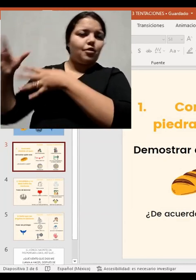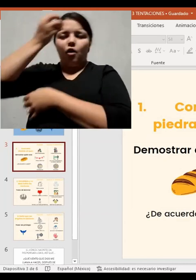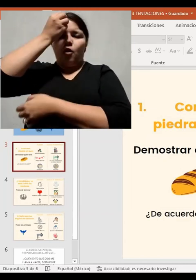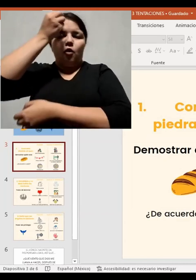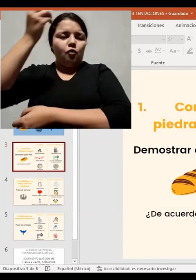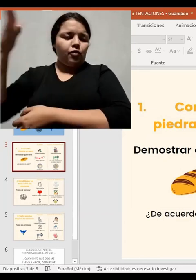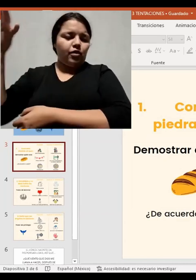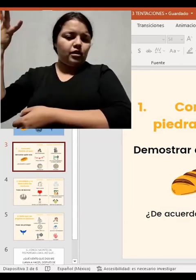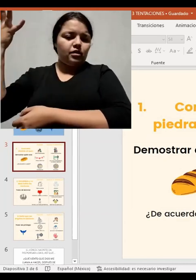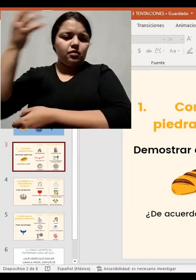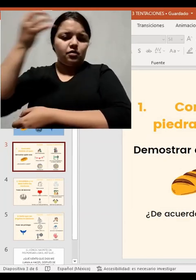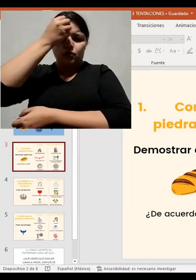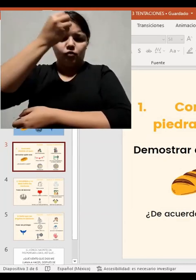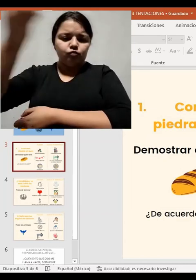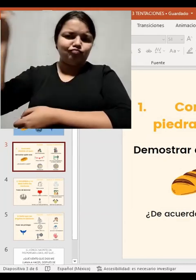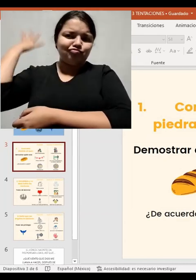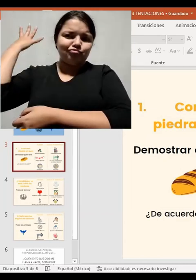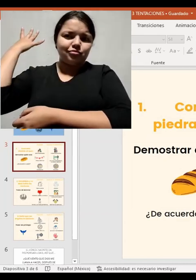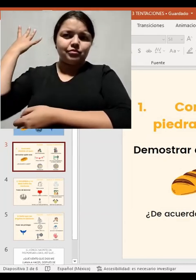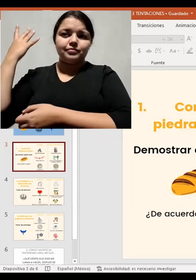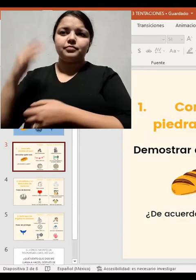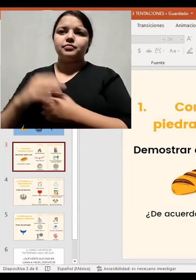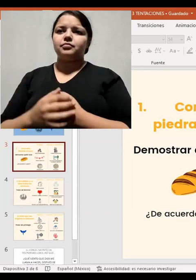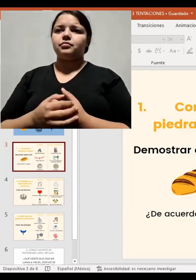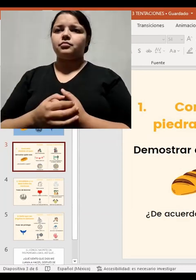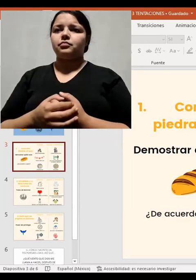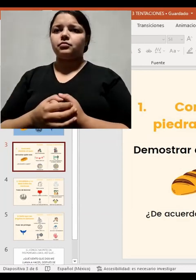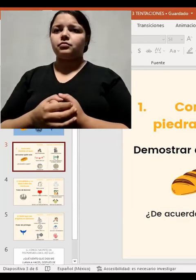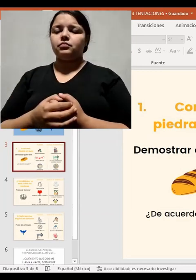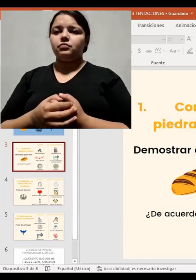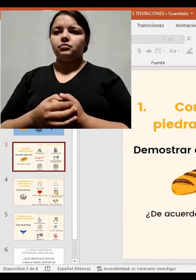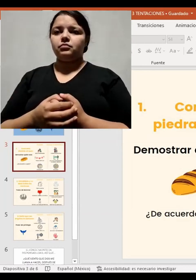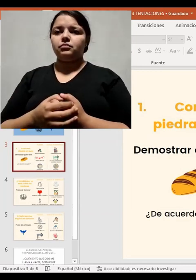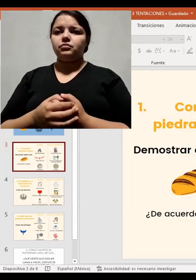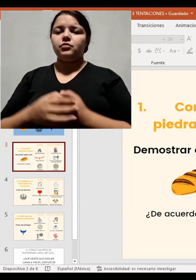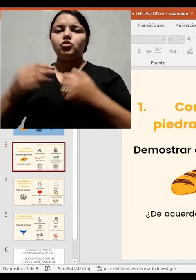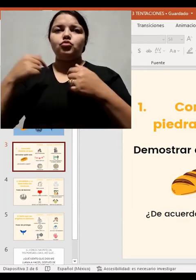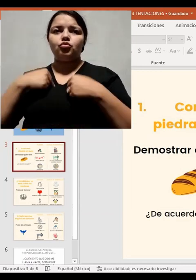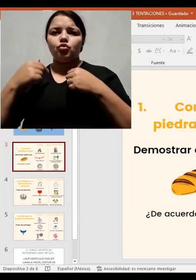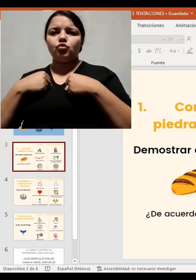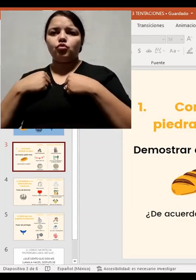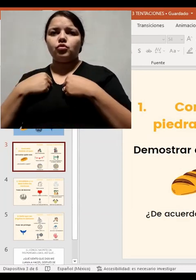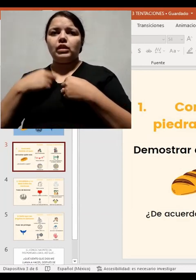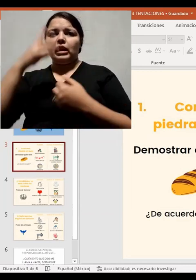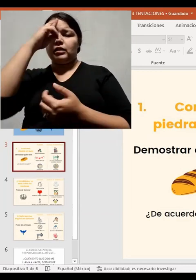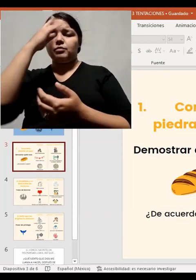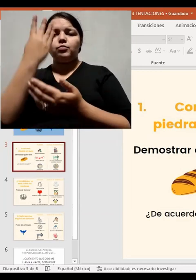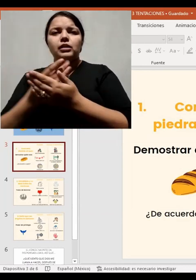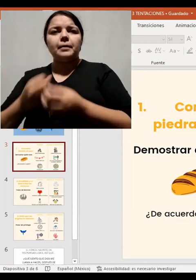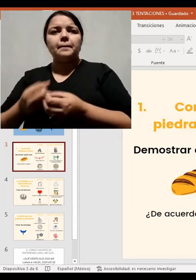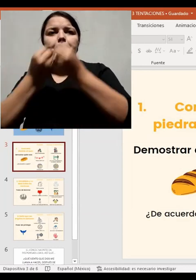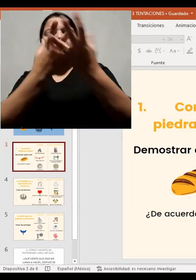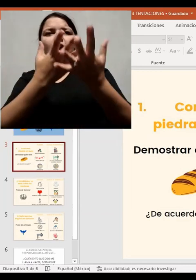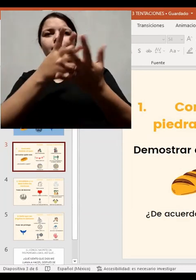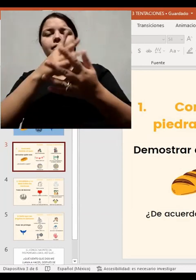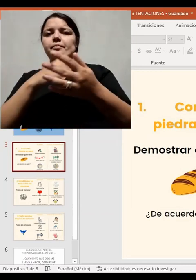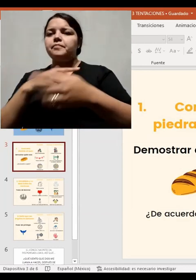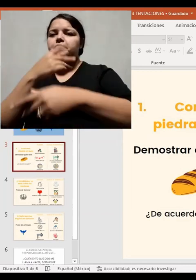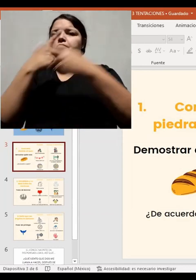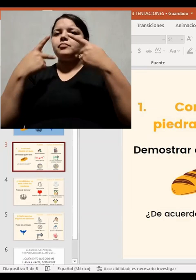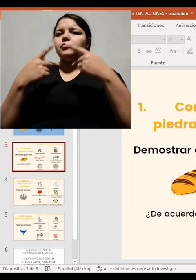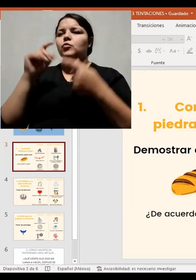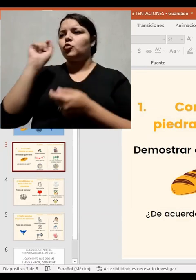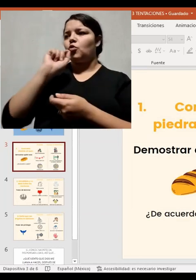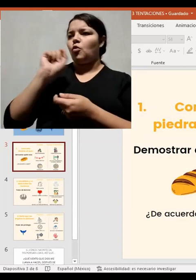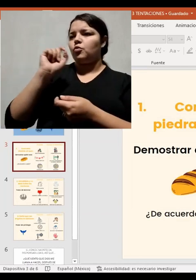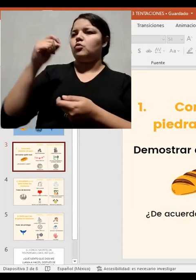¿Qué es echarle una responsabilidad a mi pareja? Y mi pareja me da una responsabilidad a mí. Entonces, realmente, una